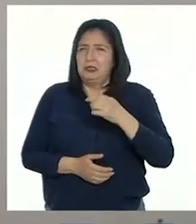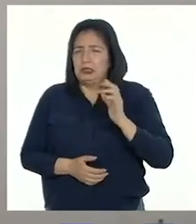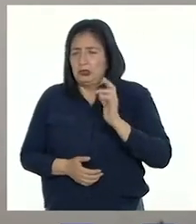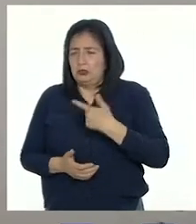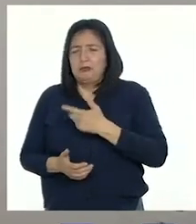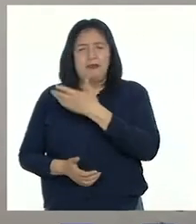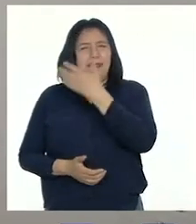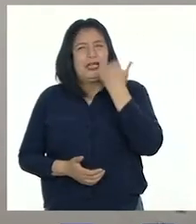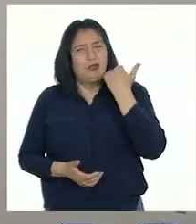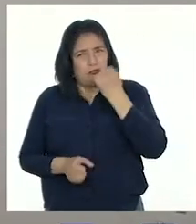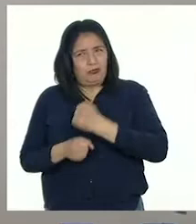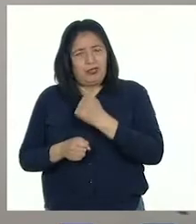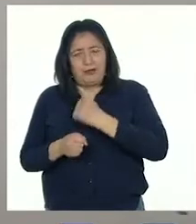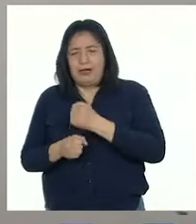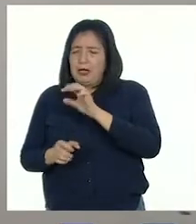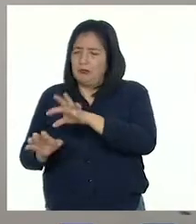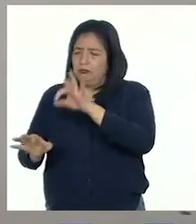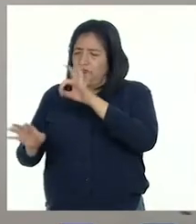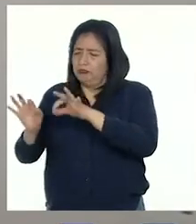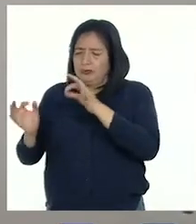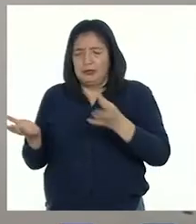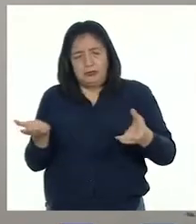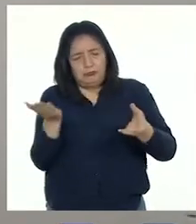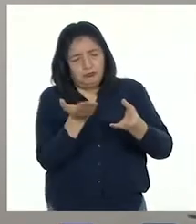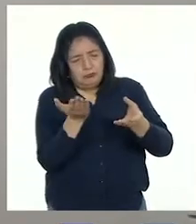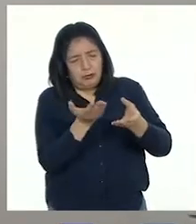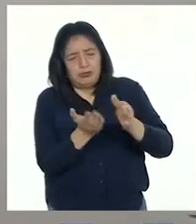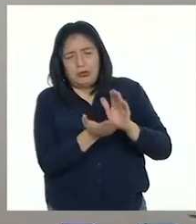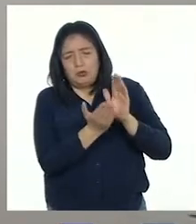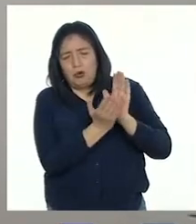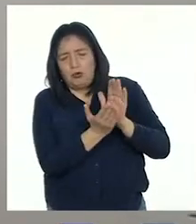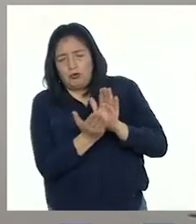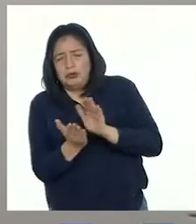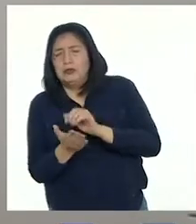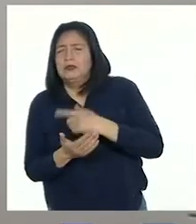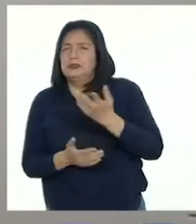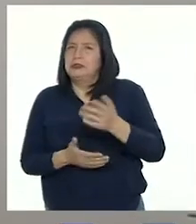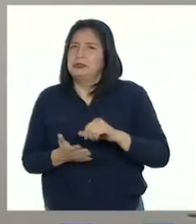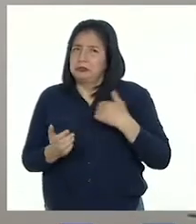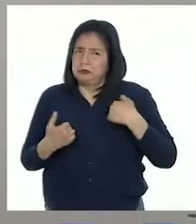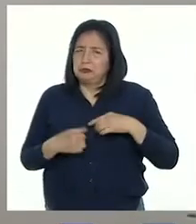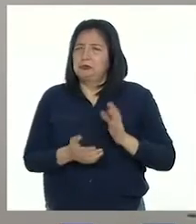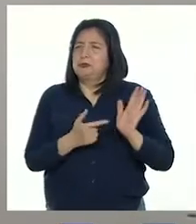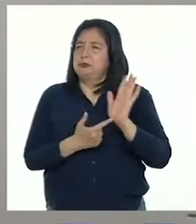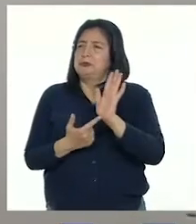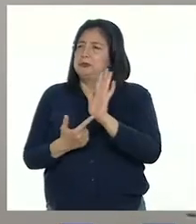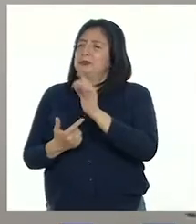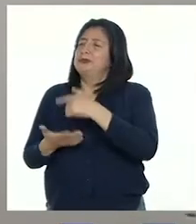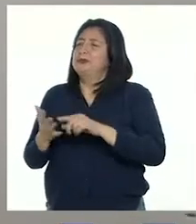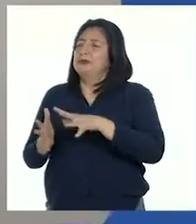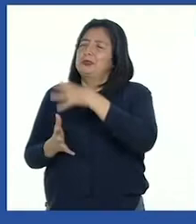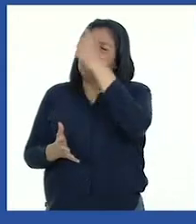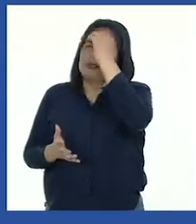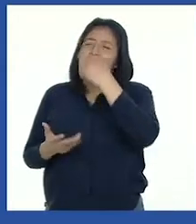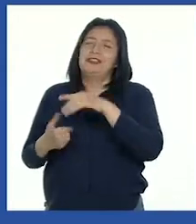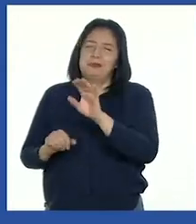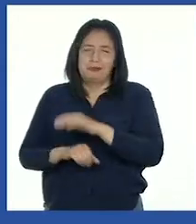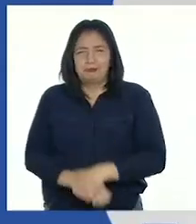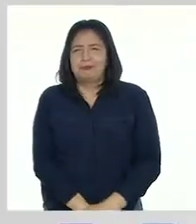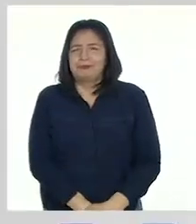nuestros mejores productos para guardarlos de forma ordenada. Así demostraremos lo que hemos aprendido con esas actividades.